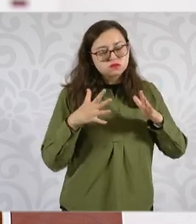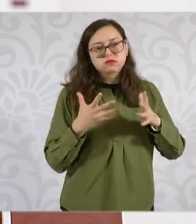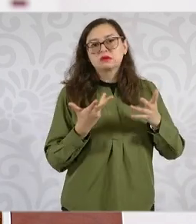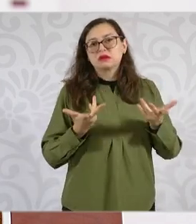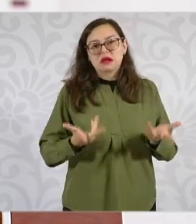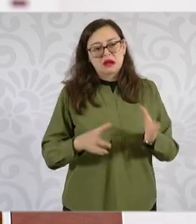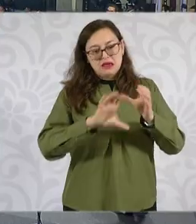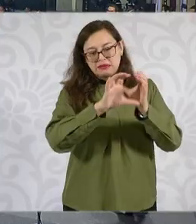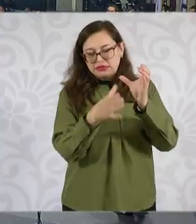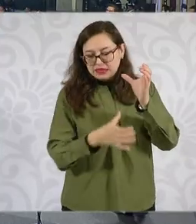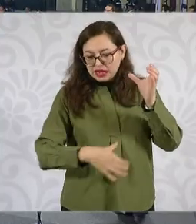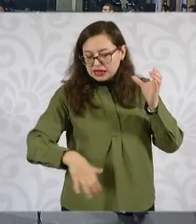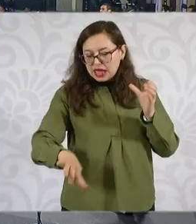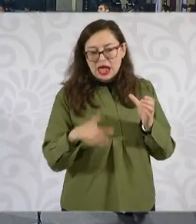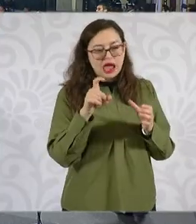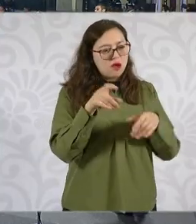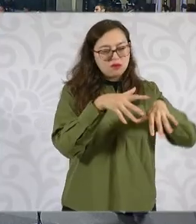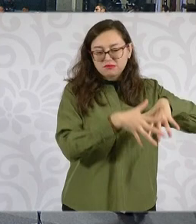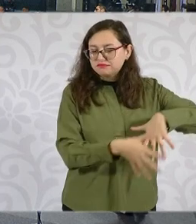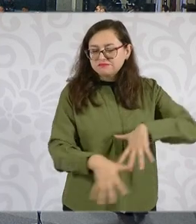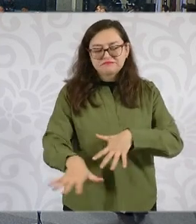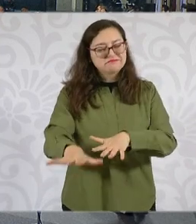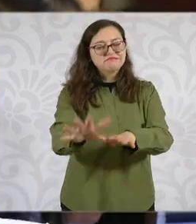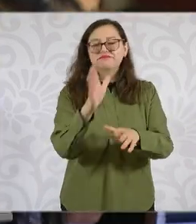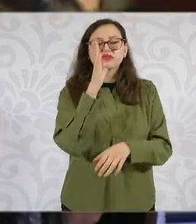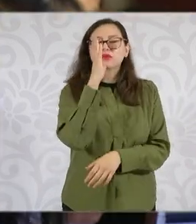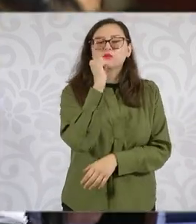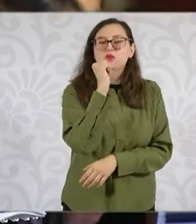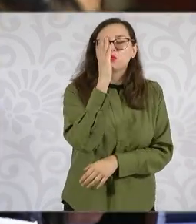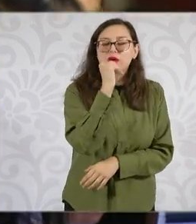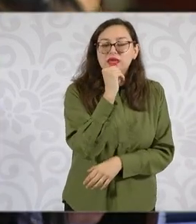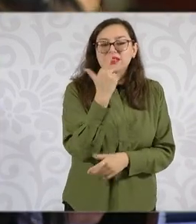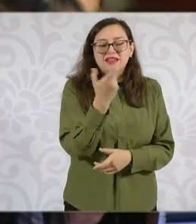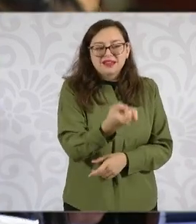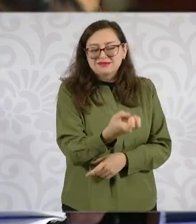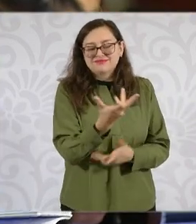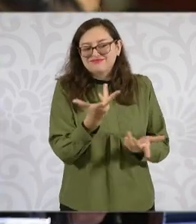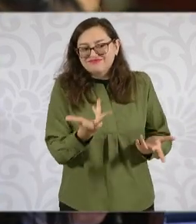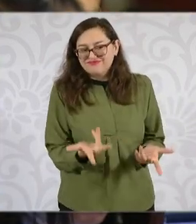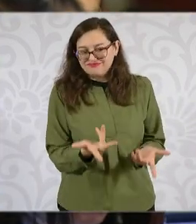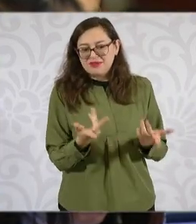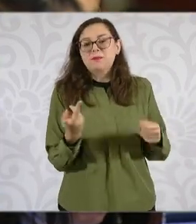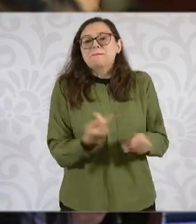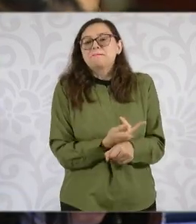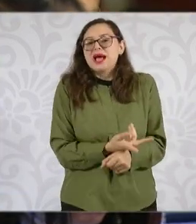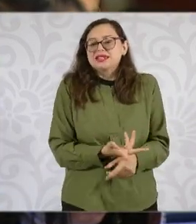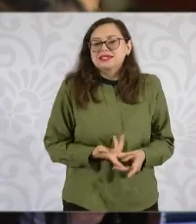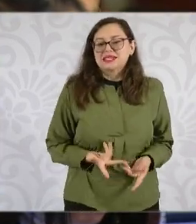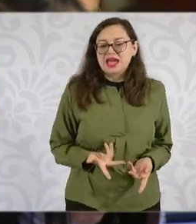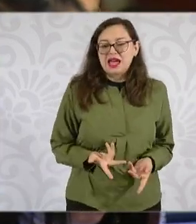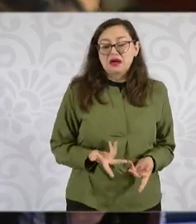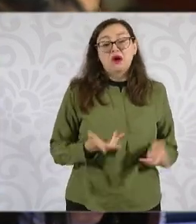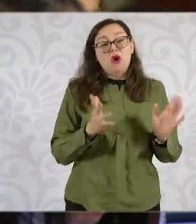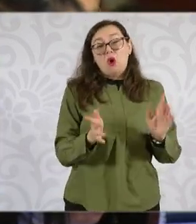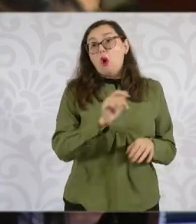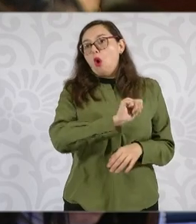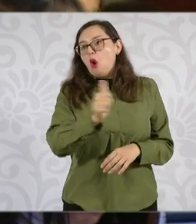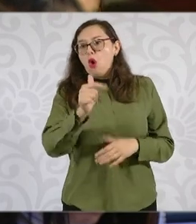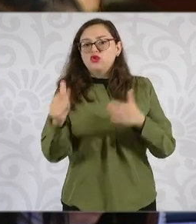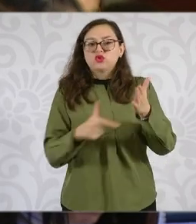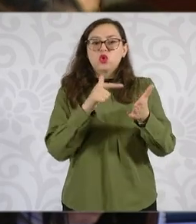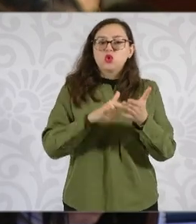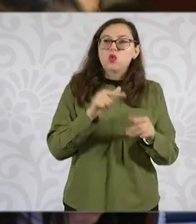tema del drenaje. Ahí se está haciendo estudios al respecto y qué pasará con otras zonas, por ejemplo, donde se abandonaron viviendas, porque